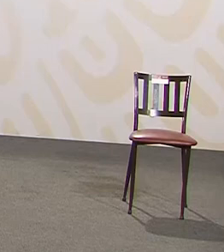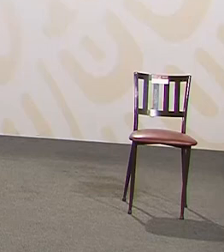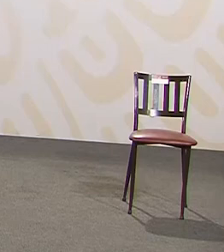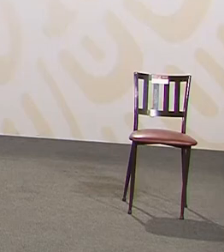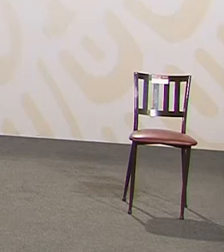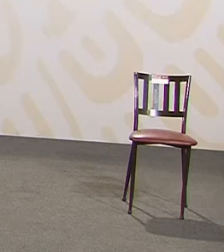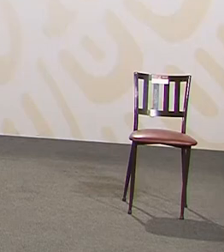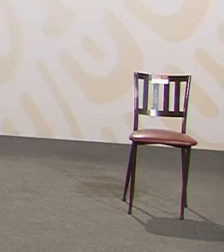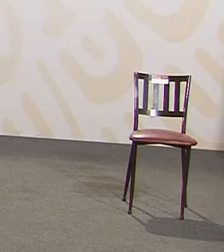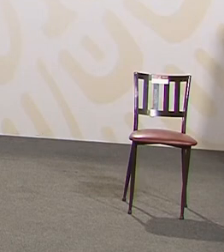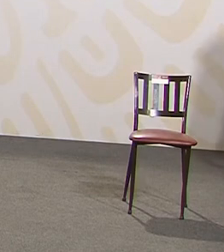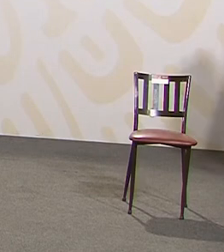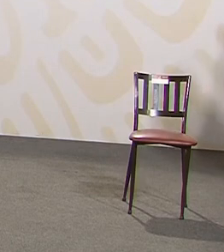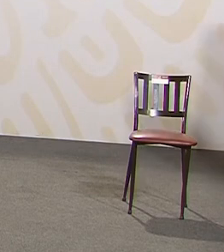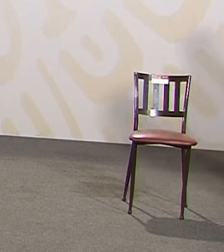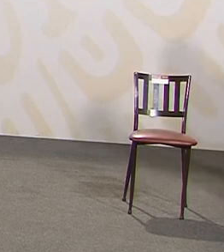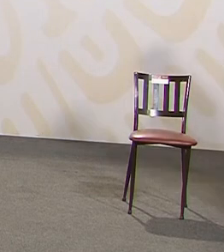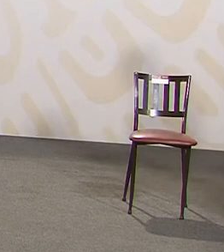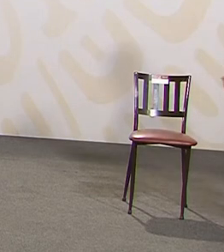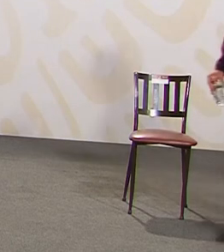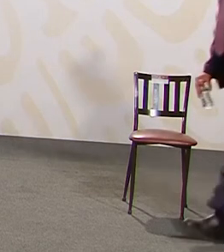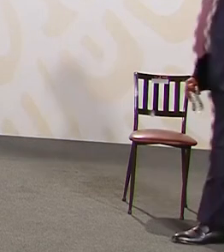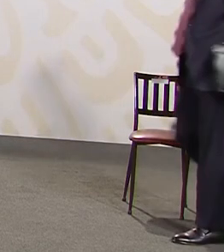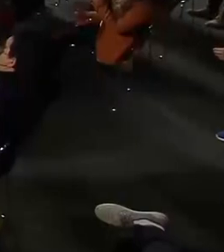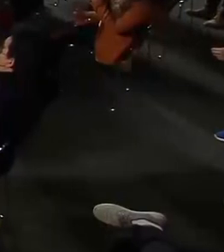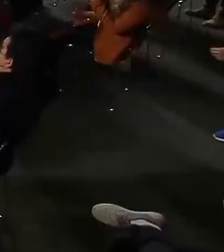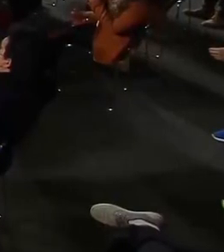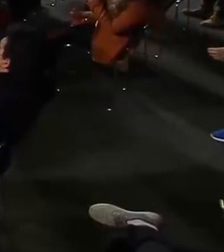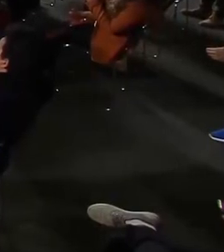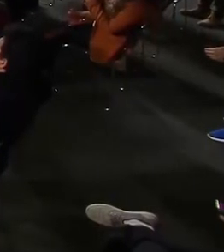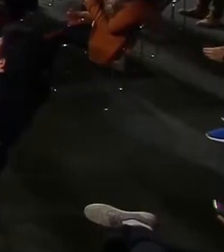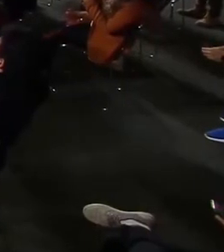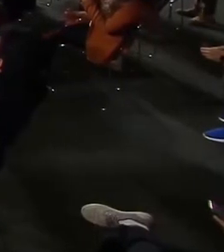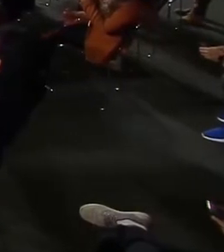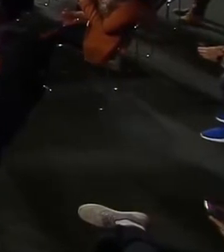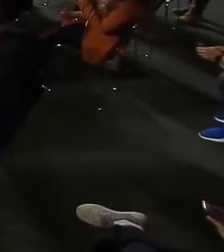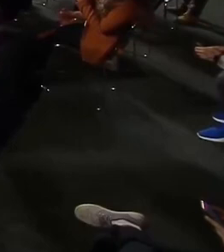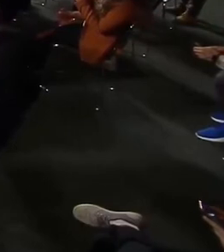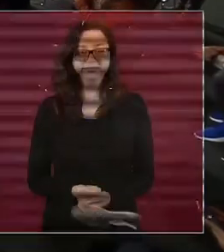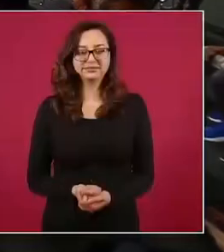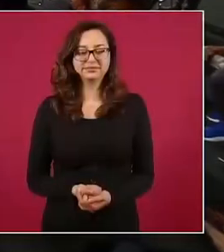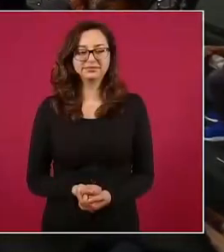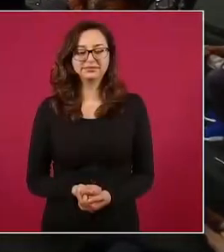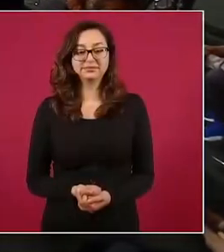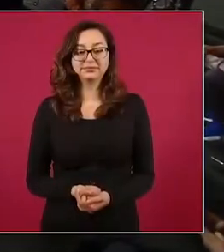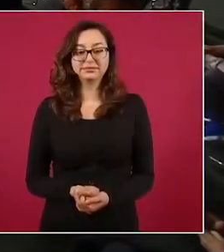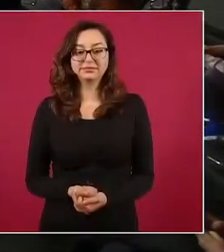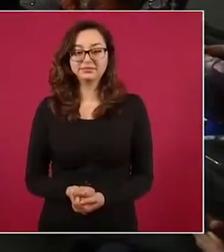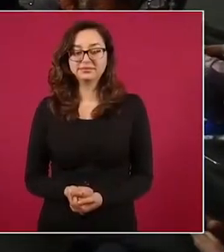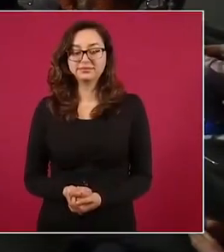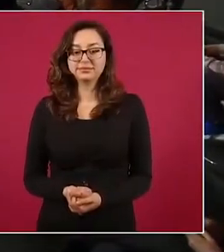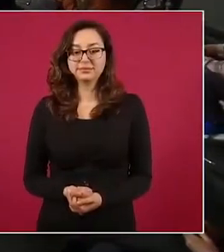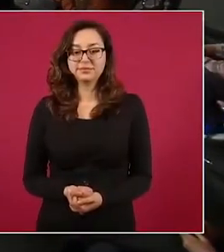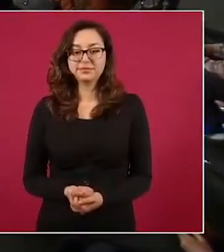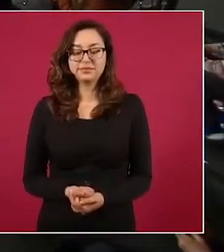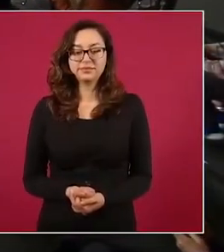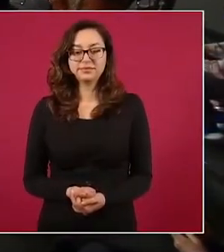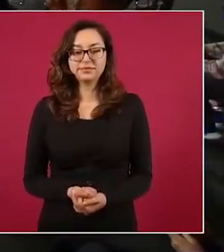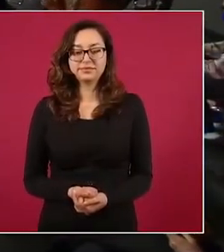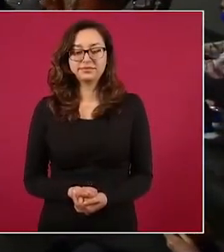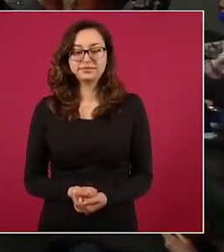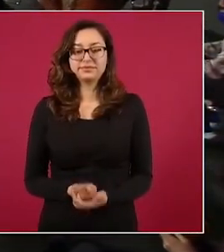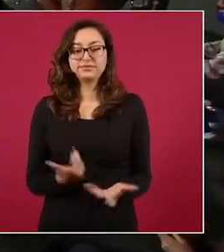Afortunadamente no hubo daños